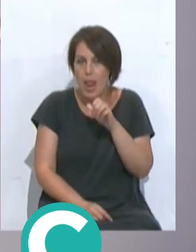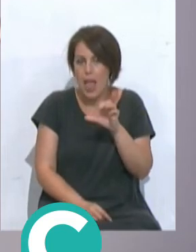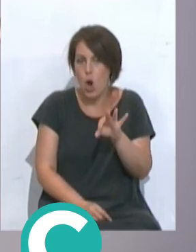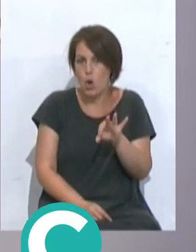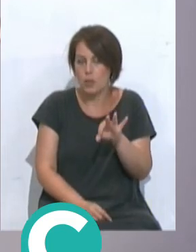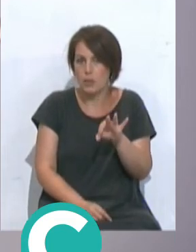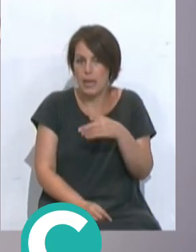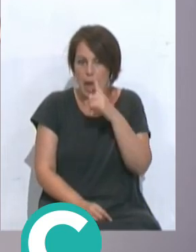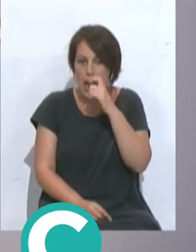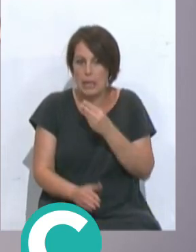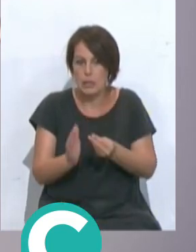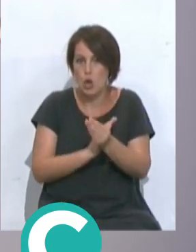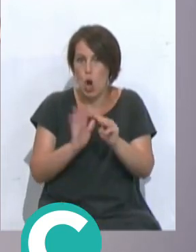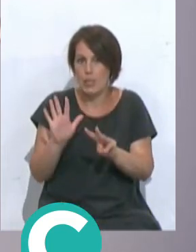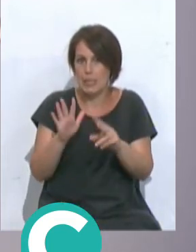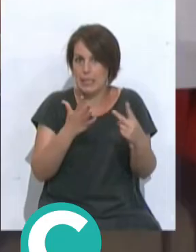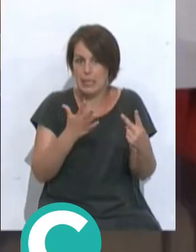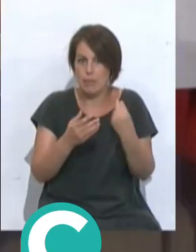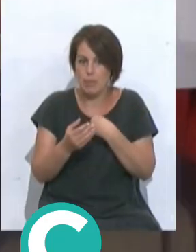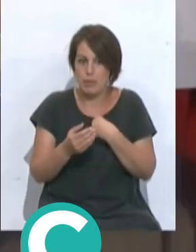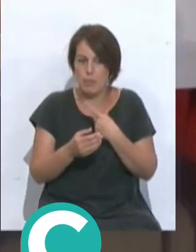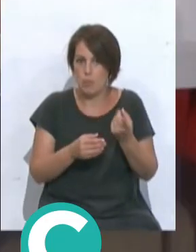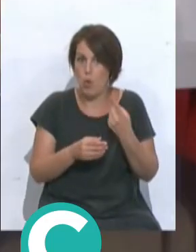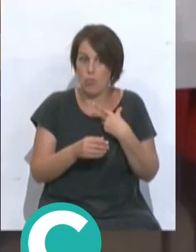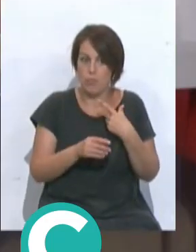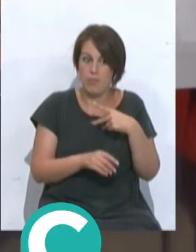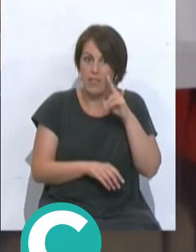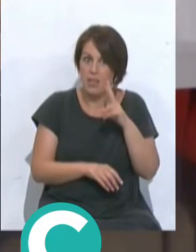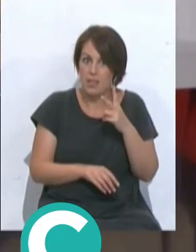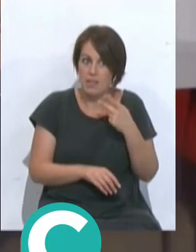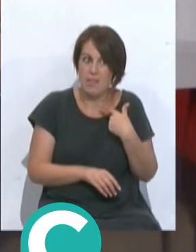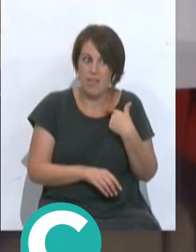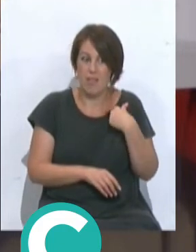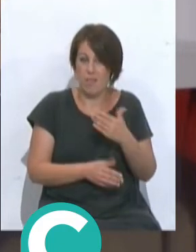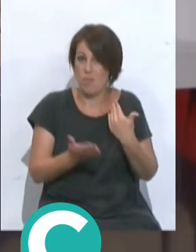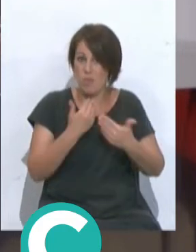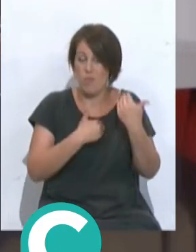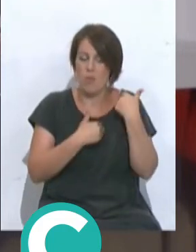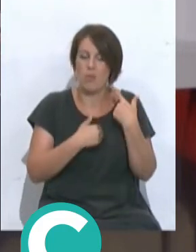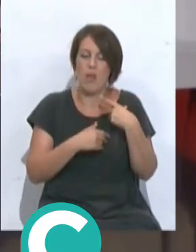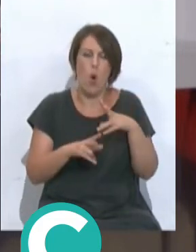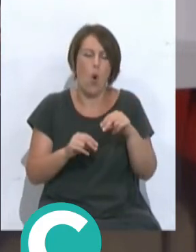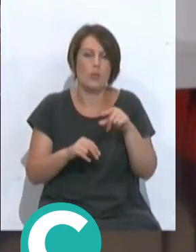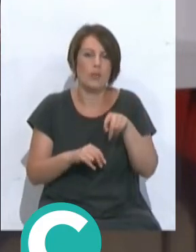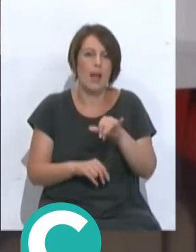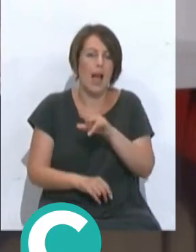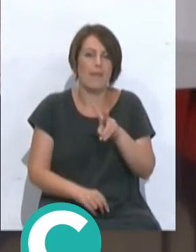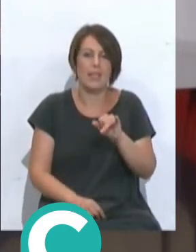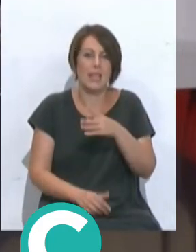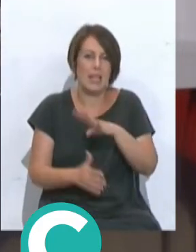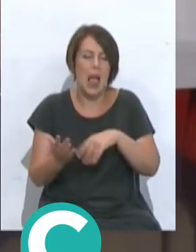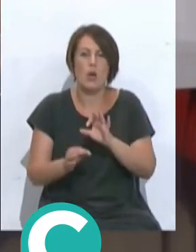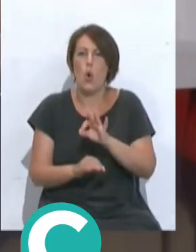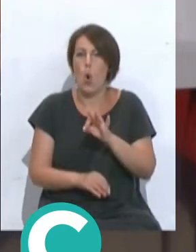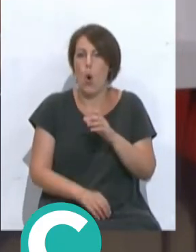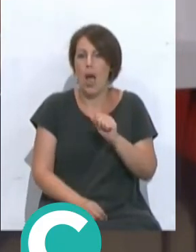con lo cual es mira de la quinta de ese balón aficionado que tú seguiste tanto de los Javi Catalán y tal si te pones el mensaje y hostia que este sería un Javi Catalán o un Alberto